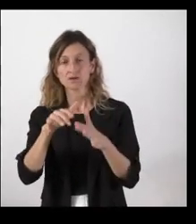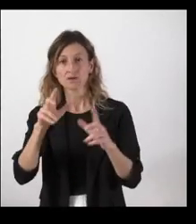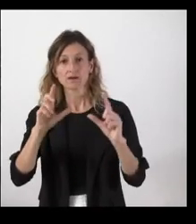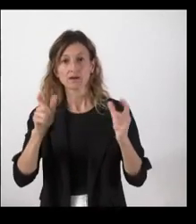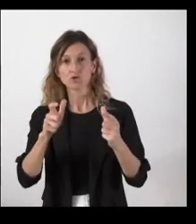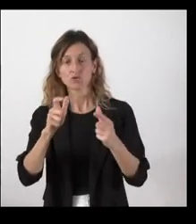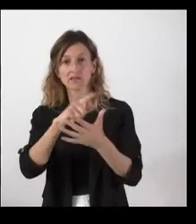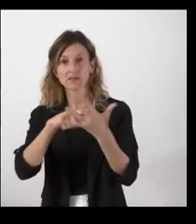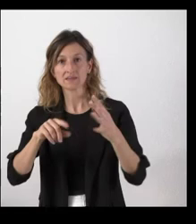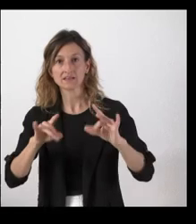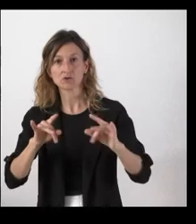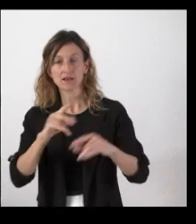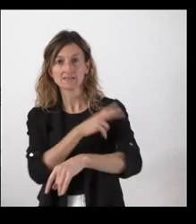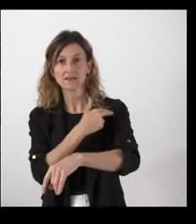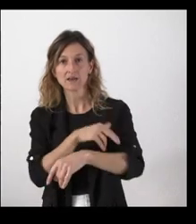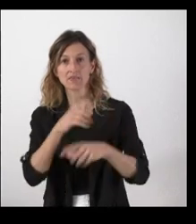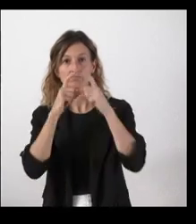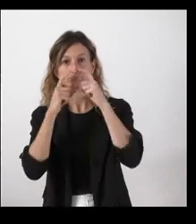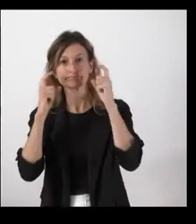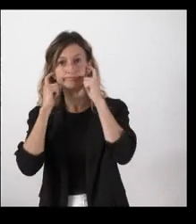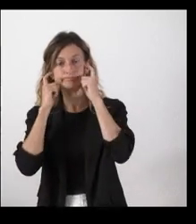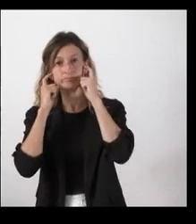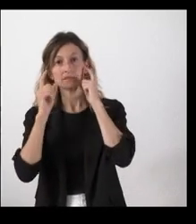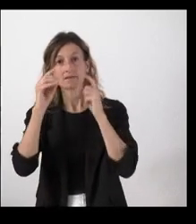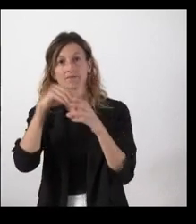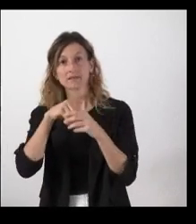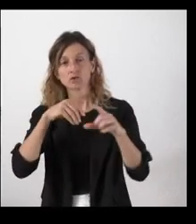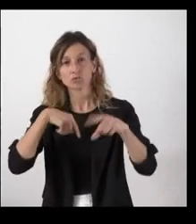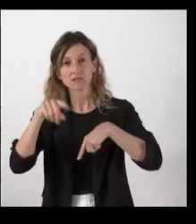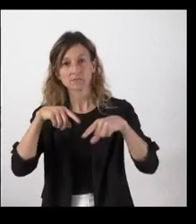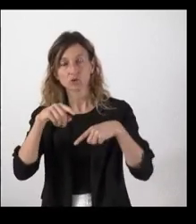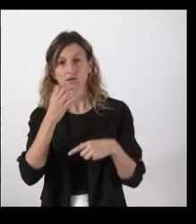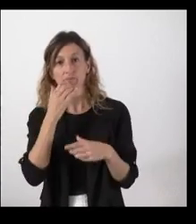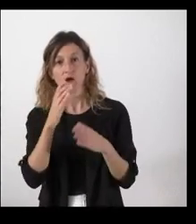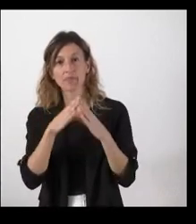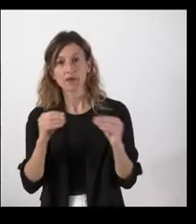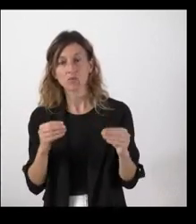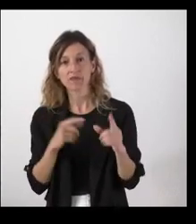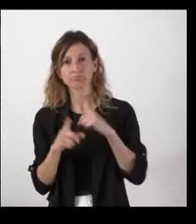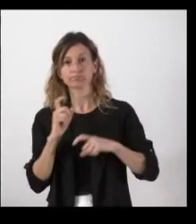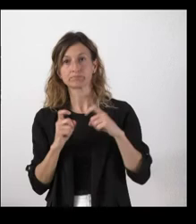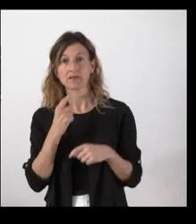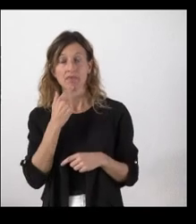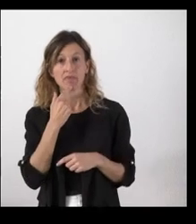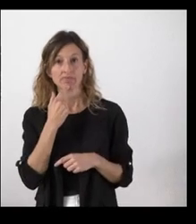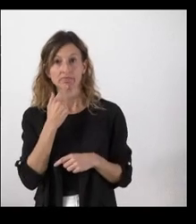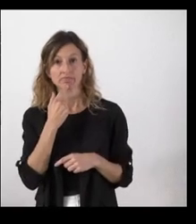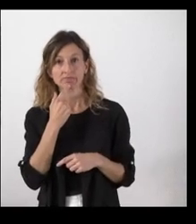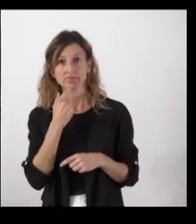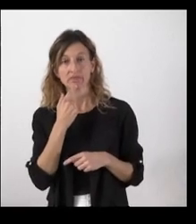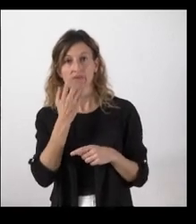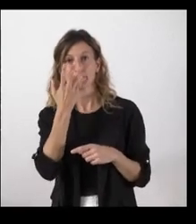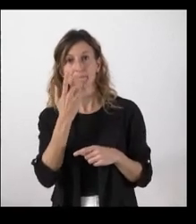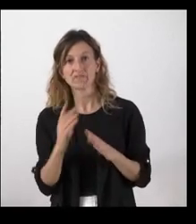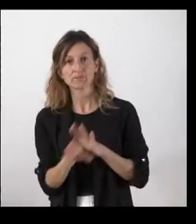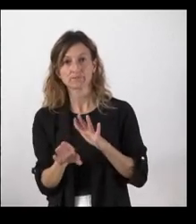Interterritorial de Sanidad sobre el uso de las mascarillas en el transporte. Comunidades como Andalucía han dado marcha atrás y dicen ahora que es preferible que